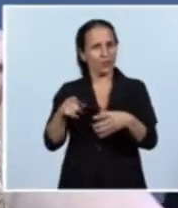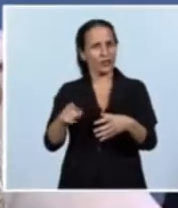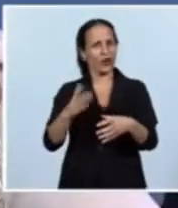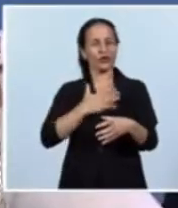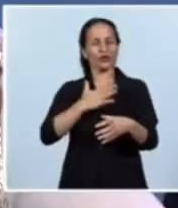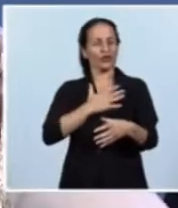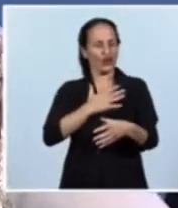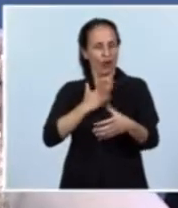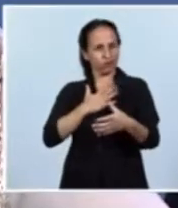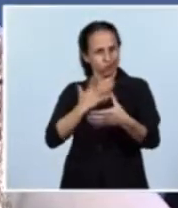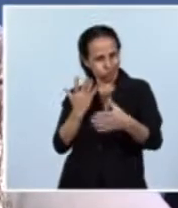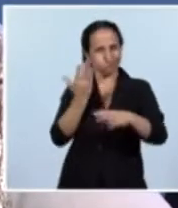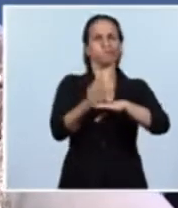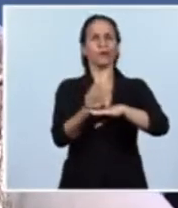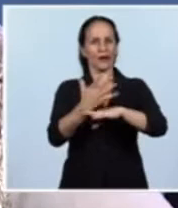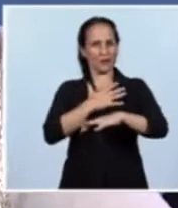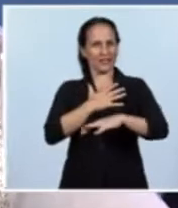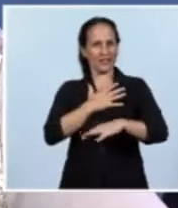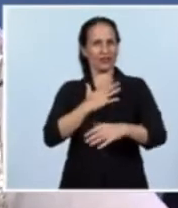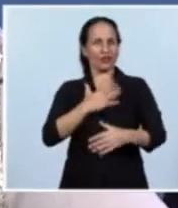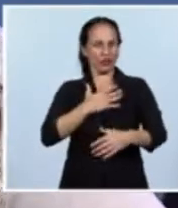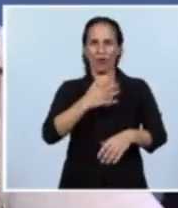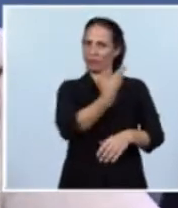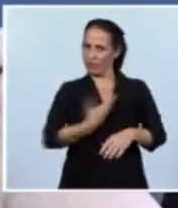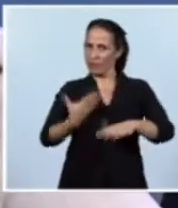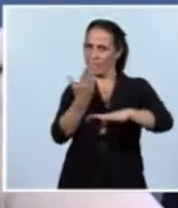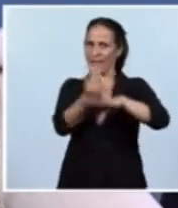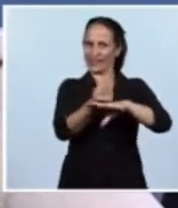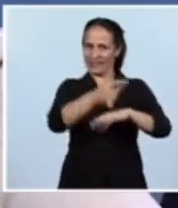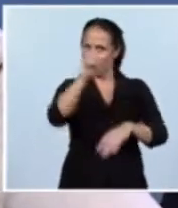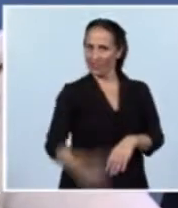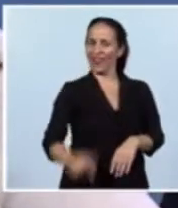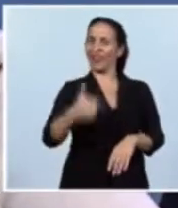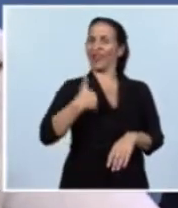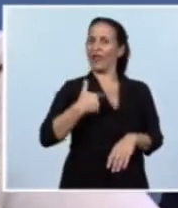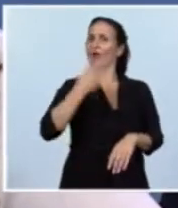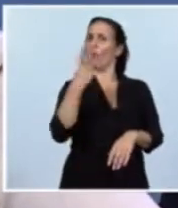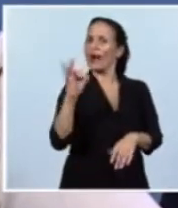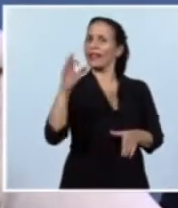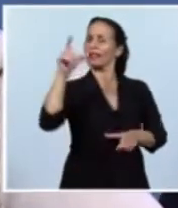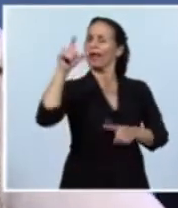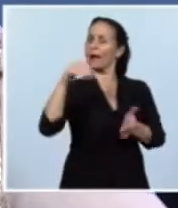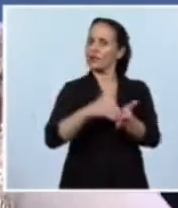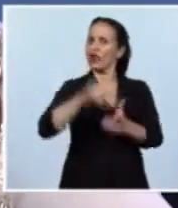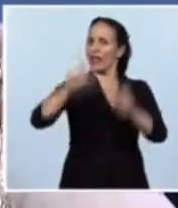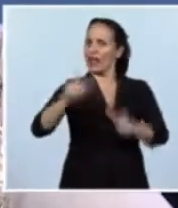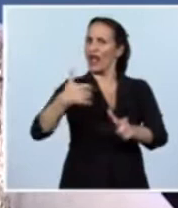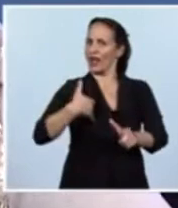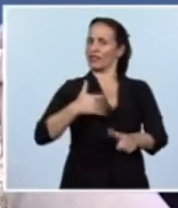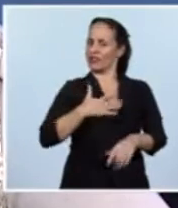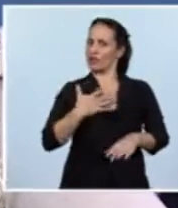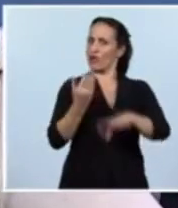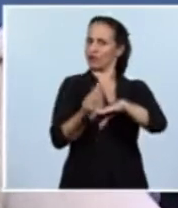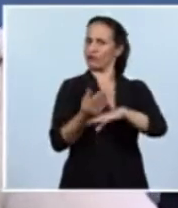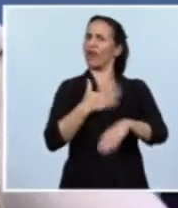tengo el honor de representar como Presidenta de la Nación, de los 40 millones de argentinos, tiene